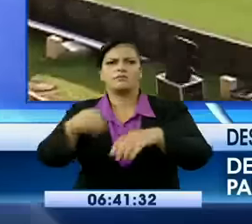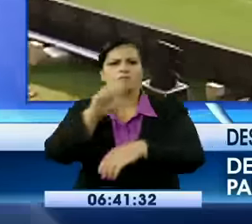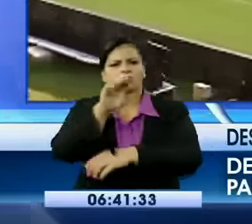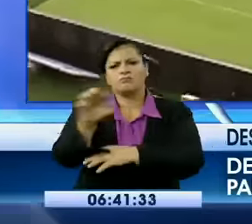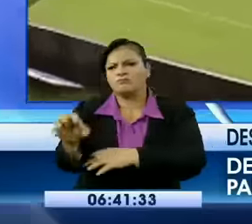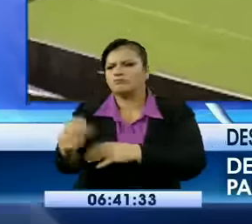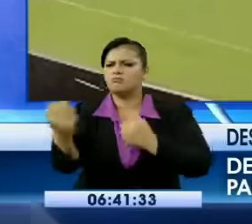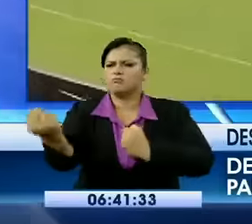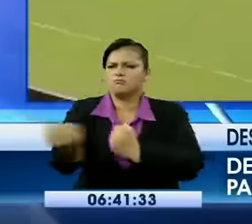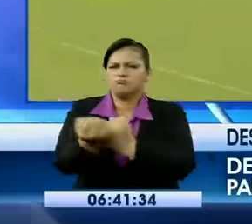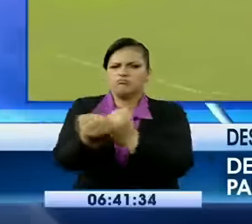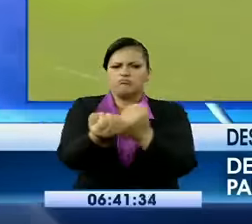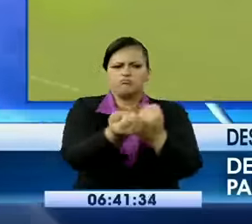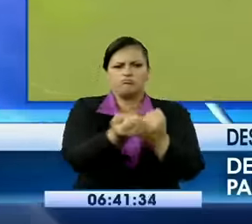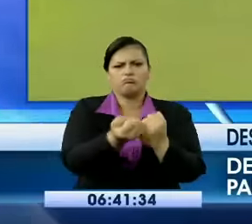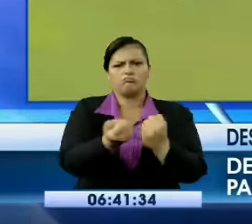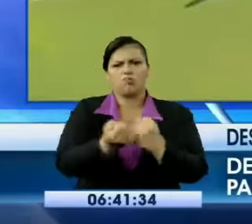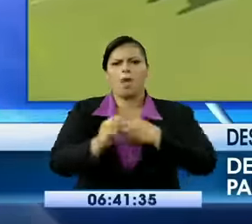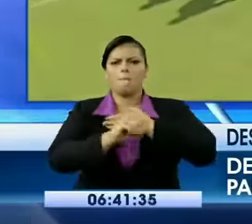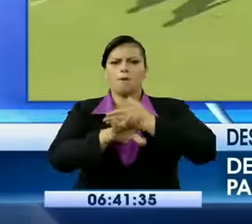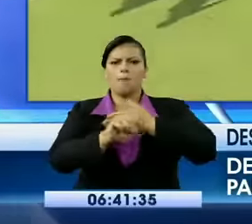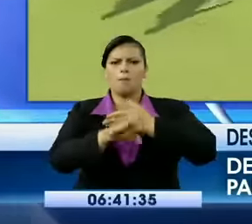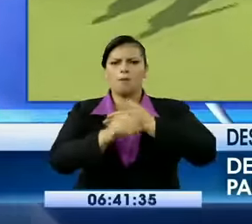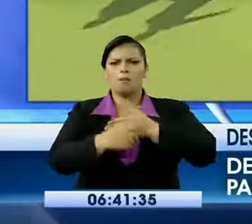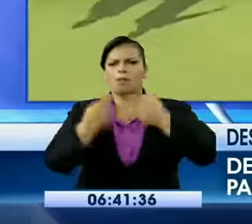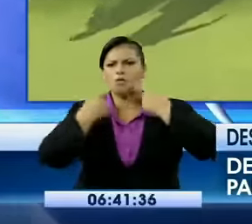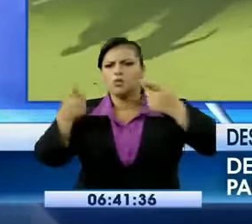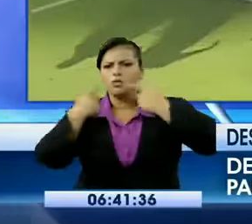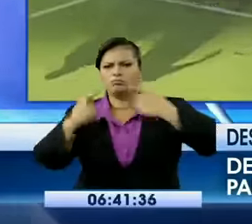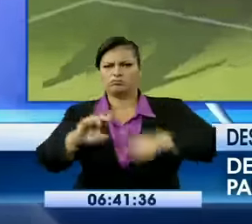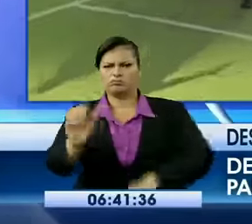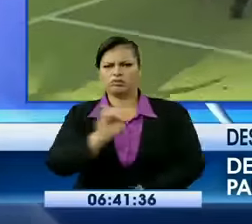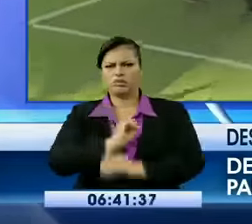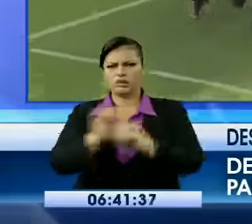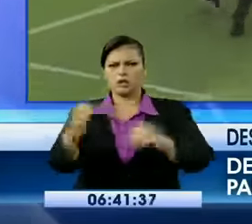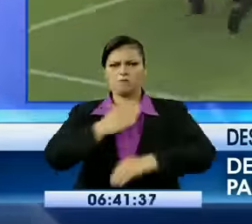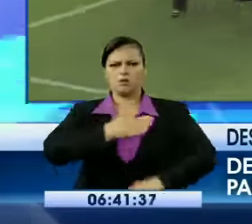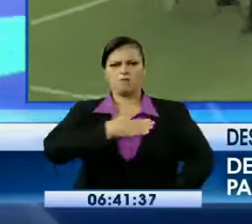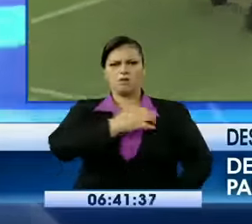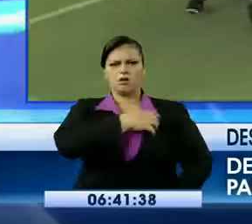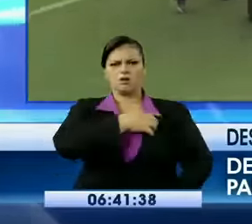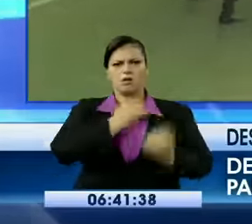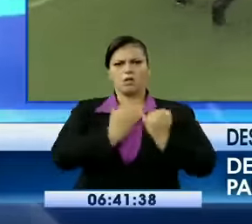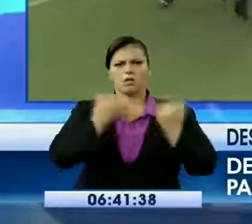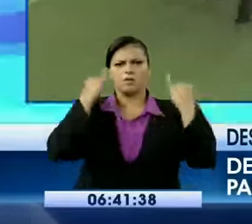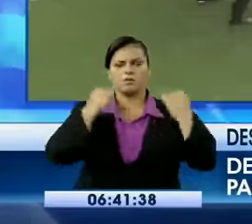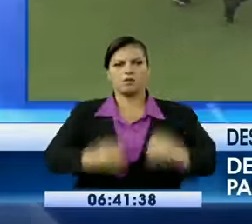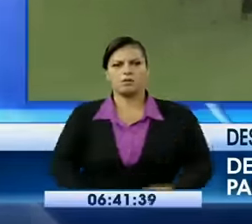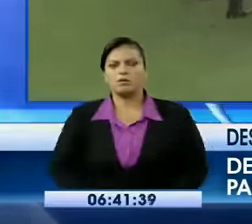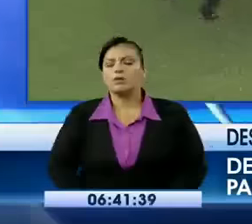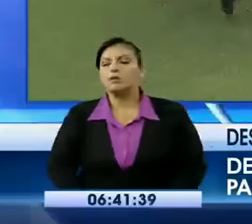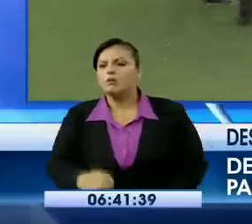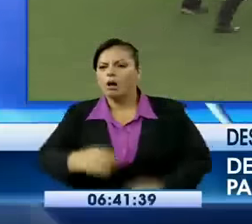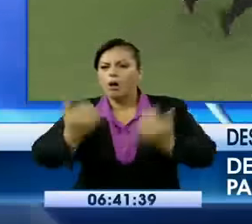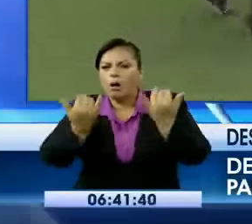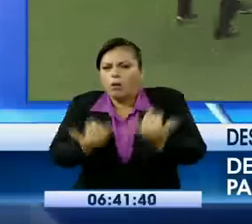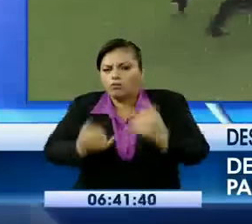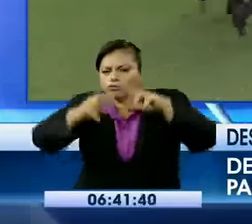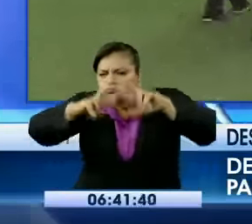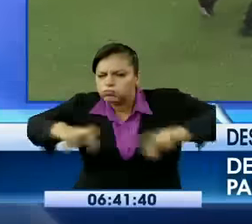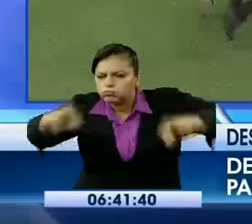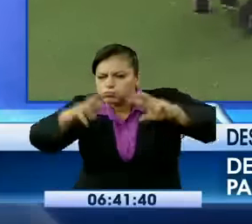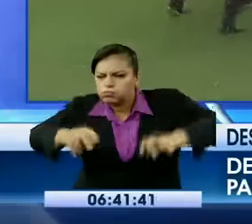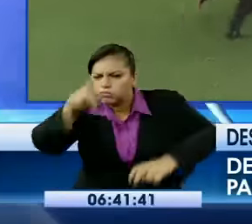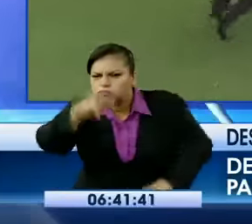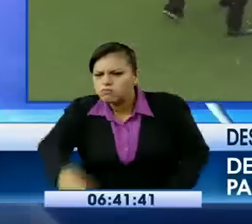como comunicador. Que lo suspendan de por vida. Que no puedan volver a entrar nunca más al estadio. Que ese sector de las gradas